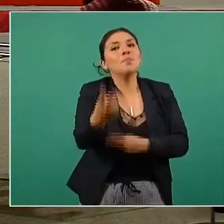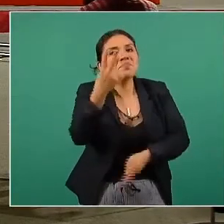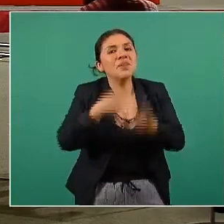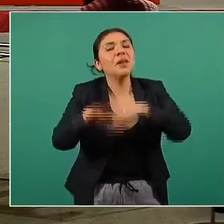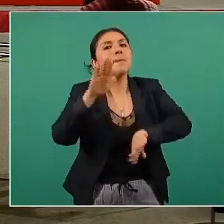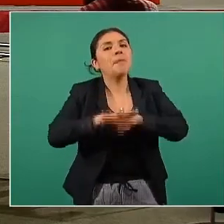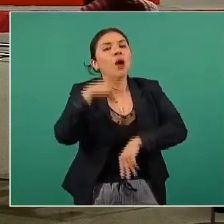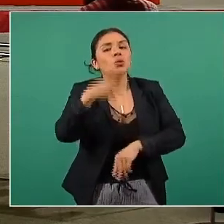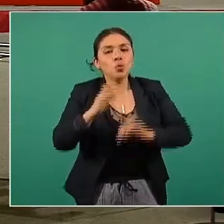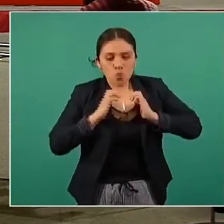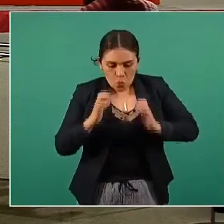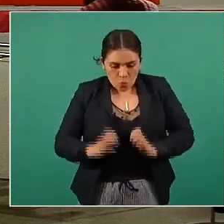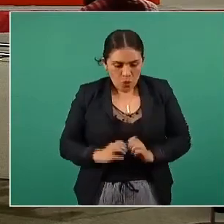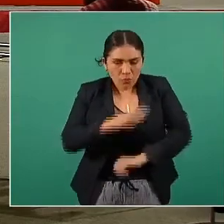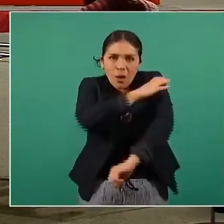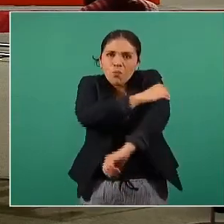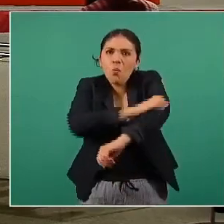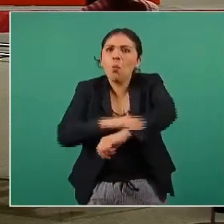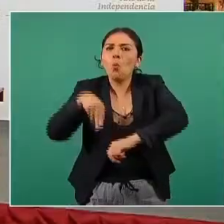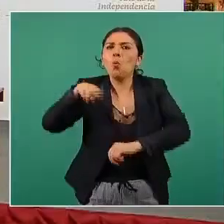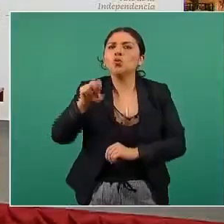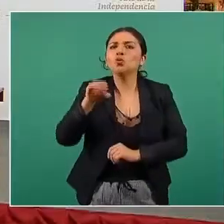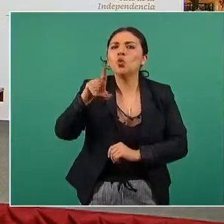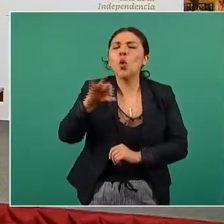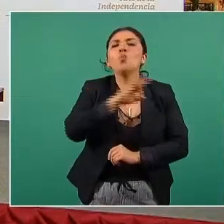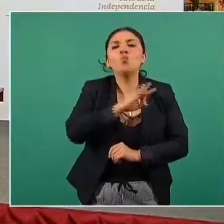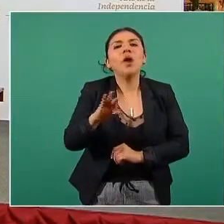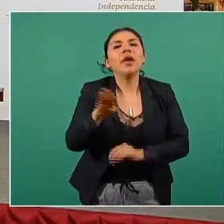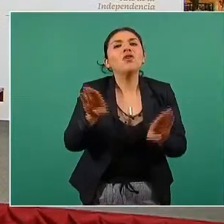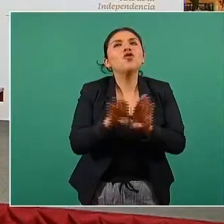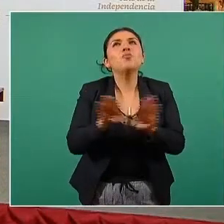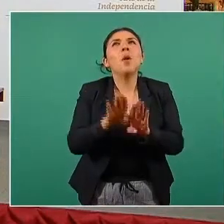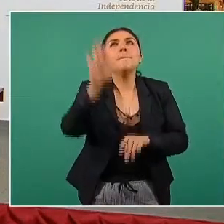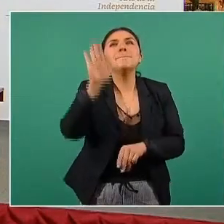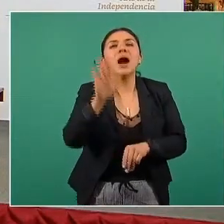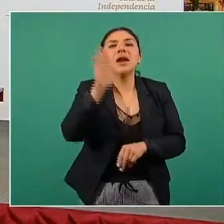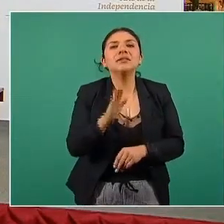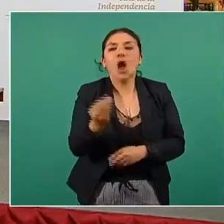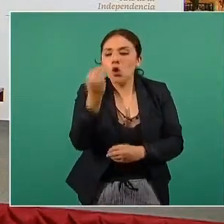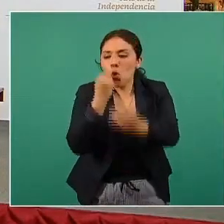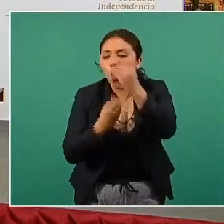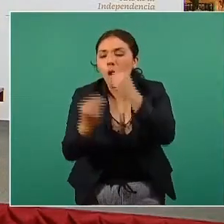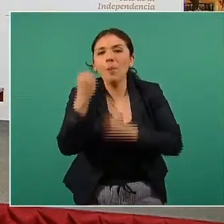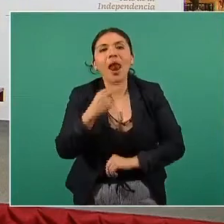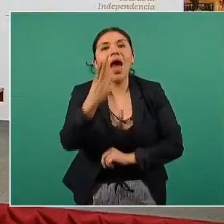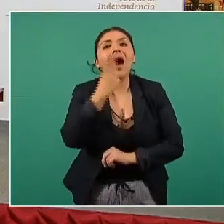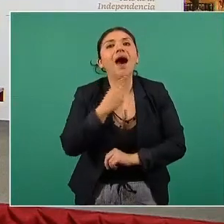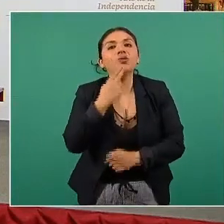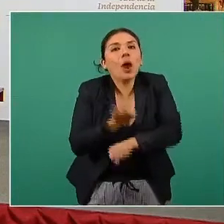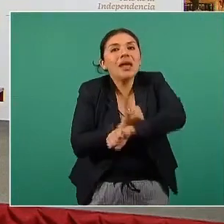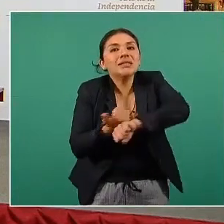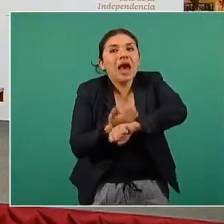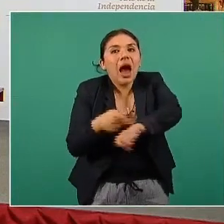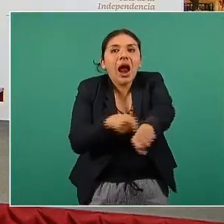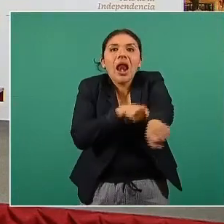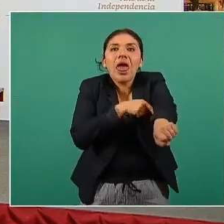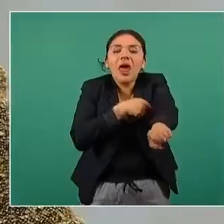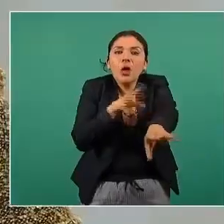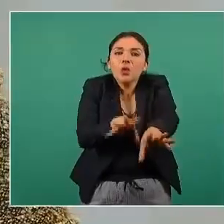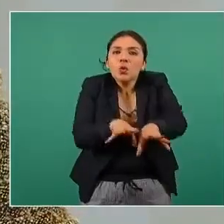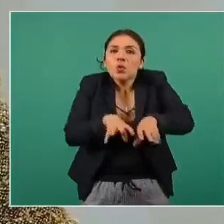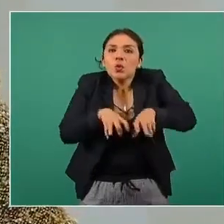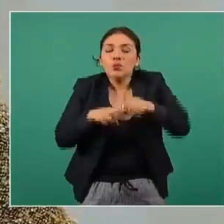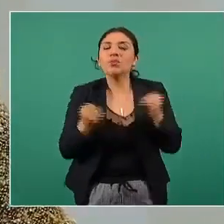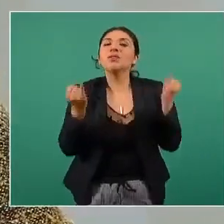de nuestro músculo de comer digamos así esa azúcar que tenemos en sangre también también